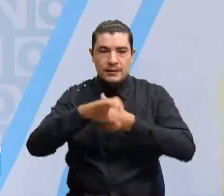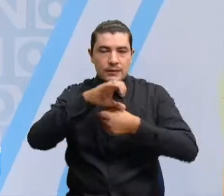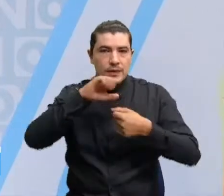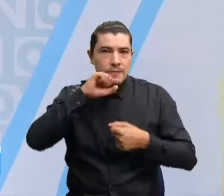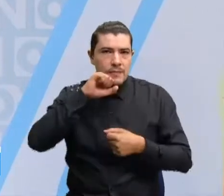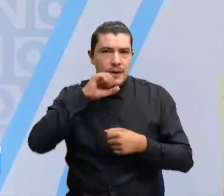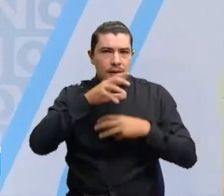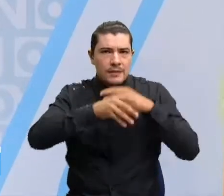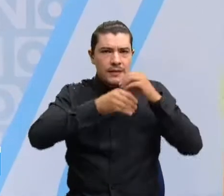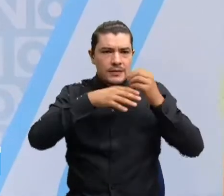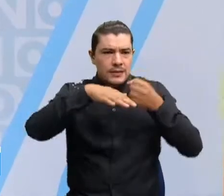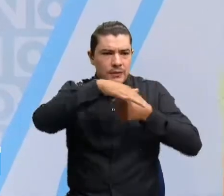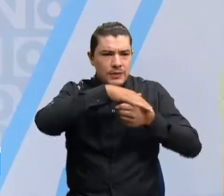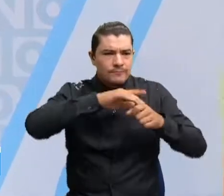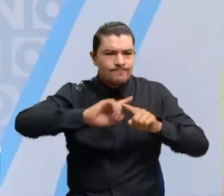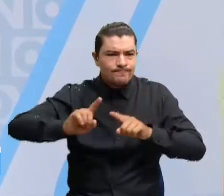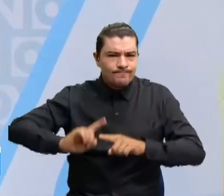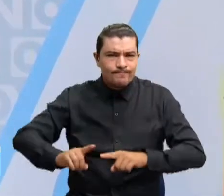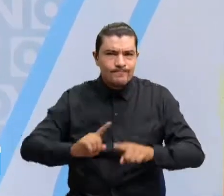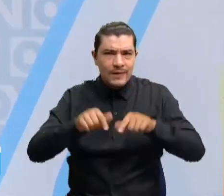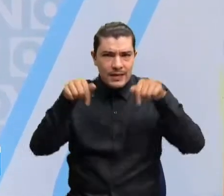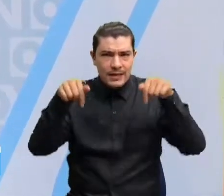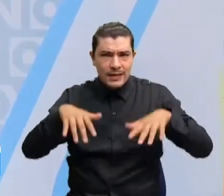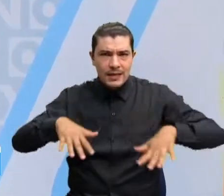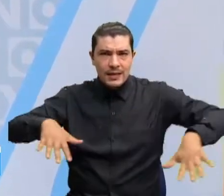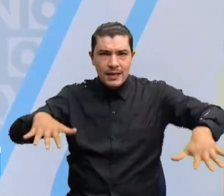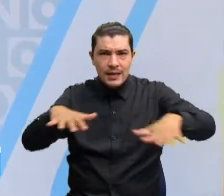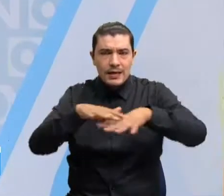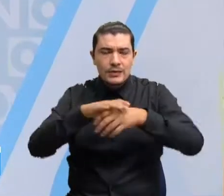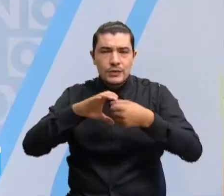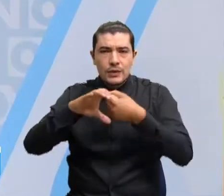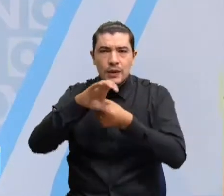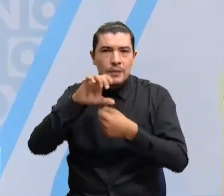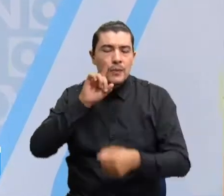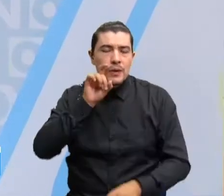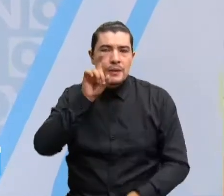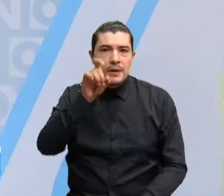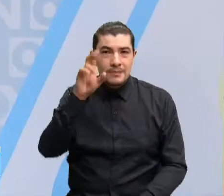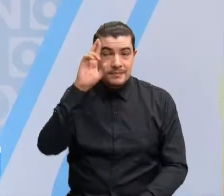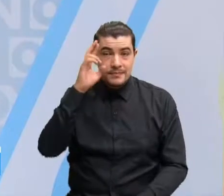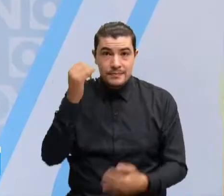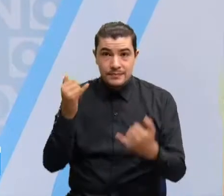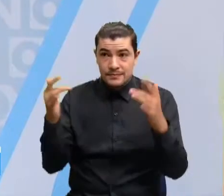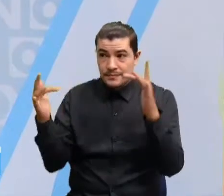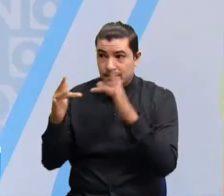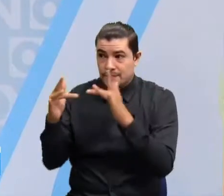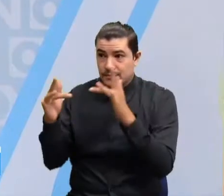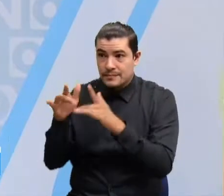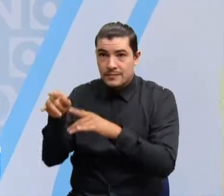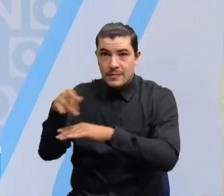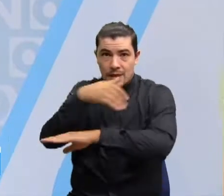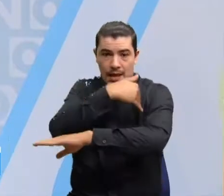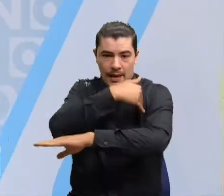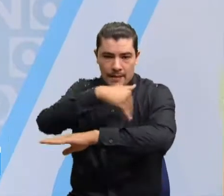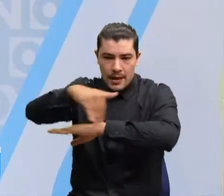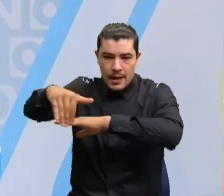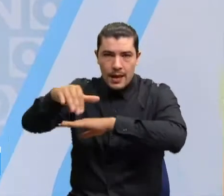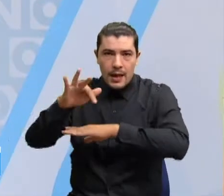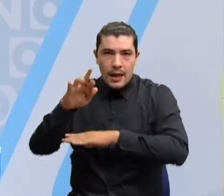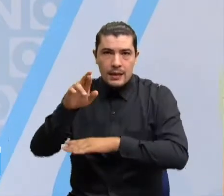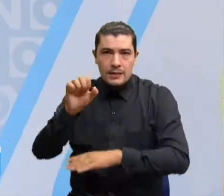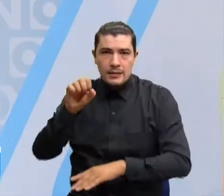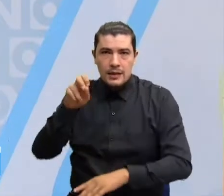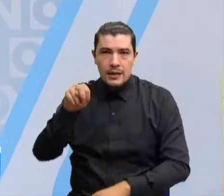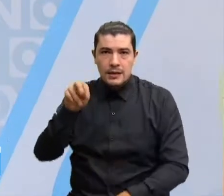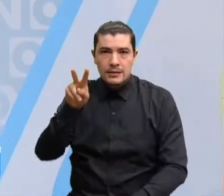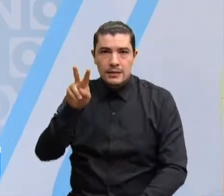Las situaciones de inseguridad también se viven en Florida Blanca, en el área metropolitana de Bucaramanga. Por eso vamos a esta hora a la transversal del bosque, esto es en Florida Blanca,